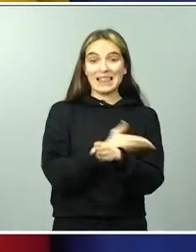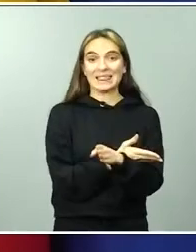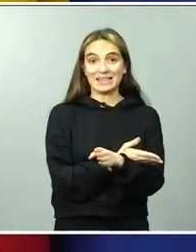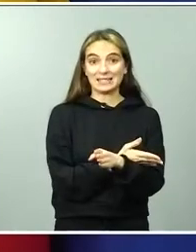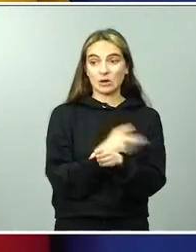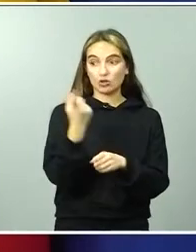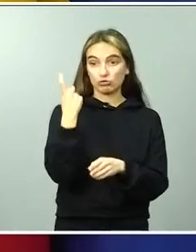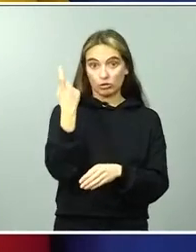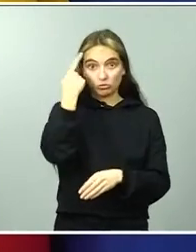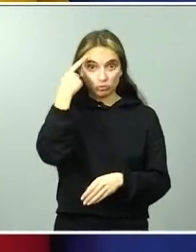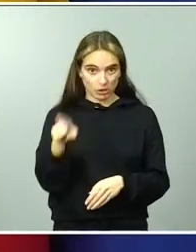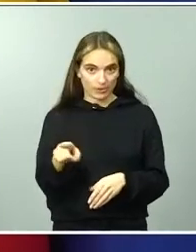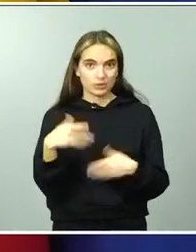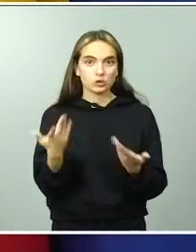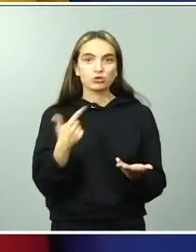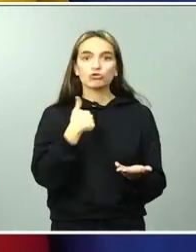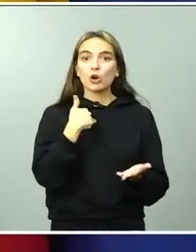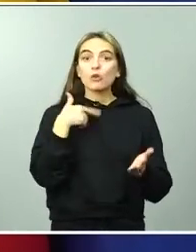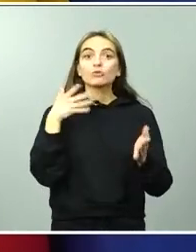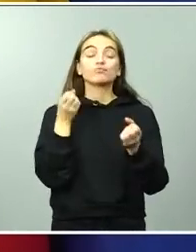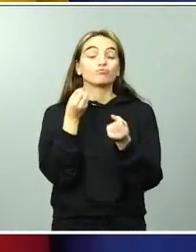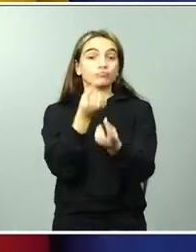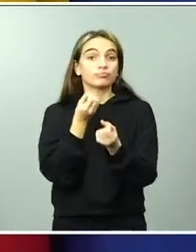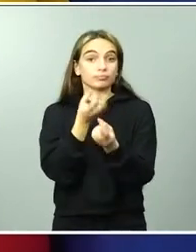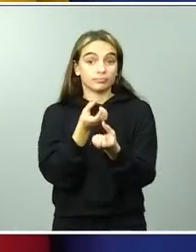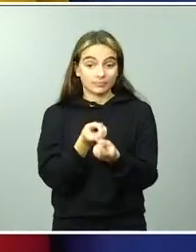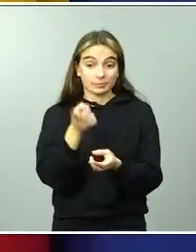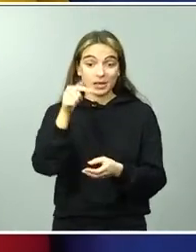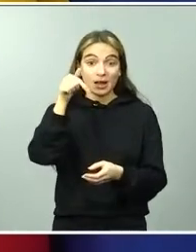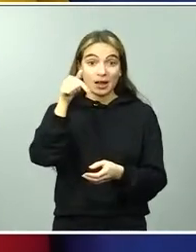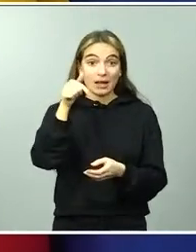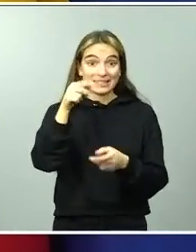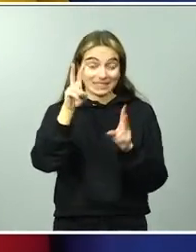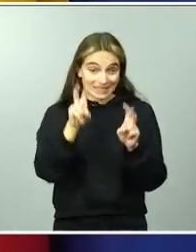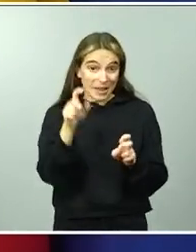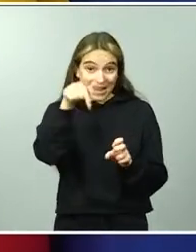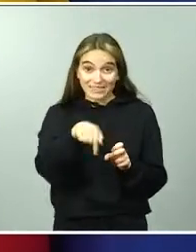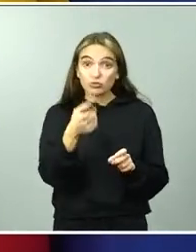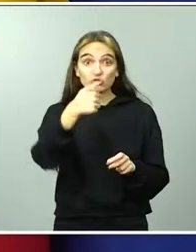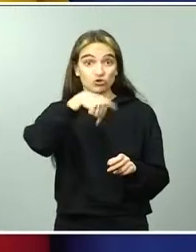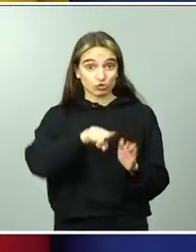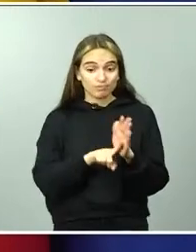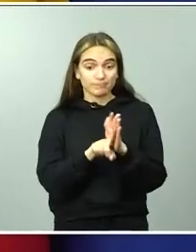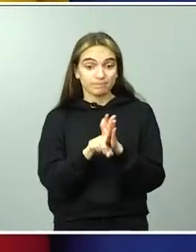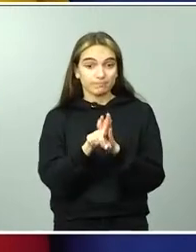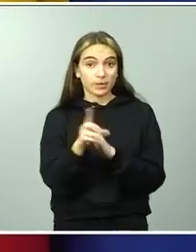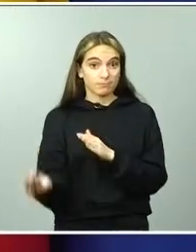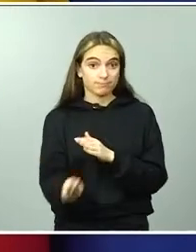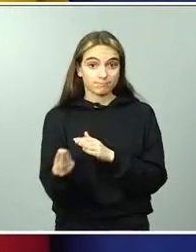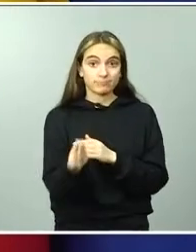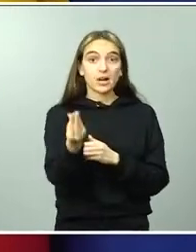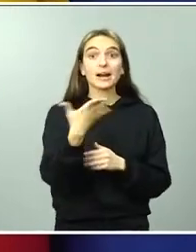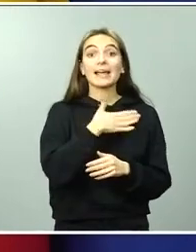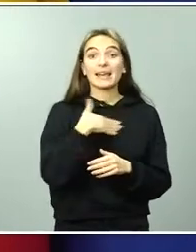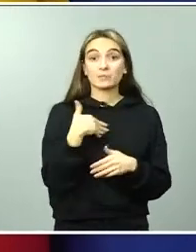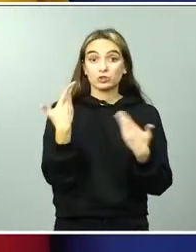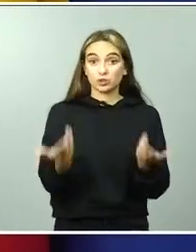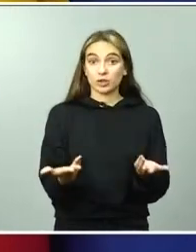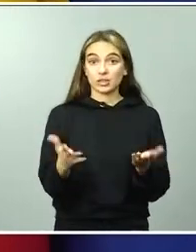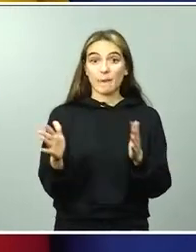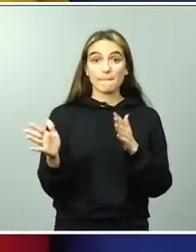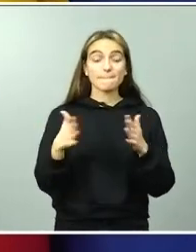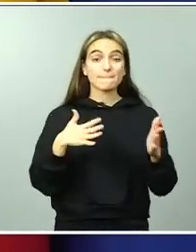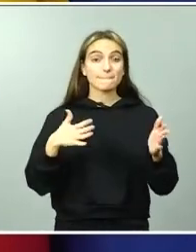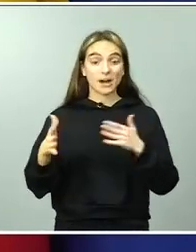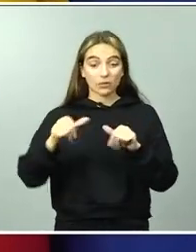también que vamos a seguir mejorando con esta convocatoria y, partir del mes de marzo, los estudiantes,